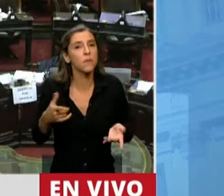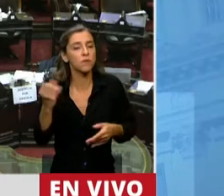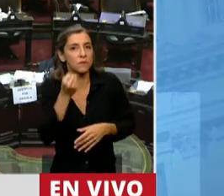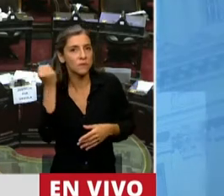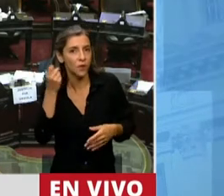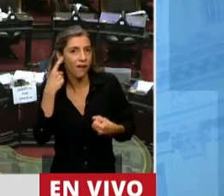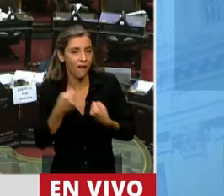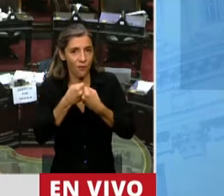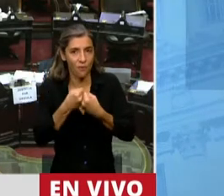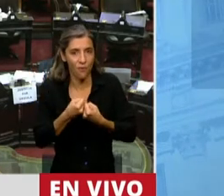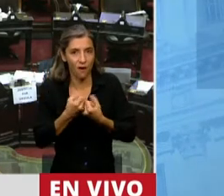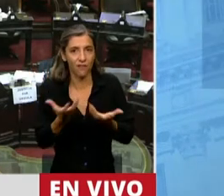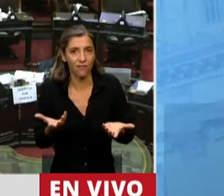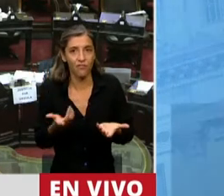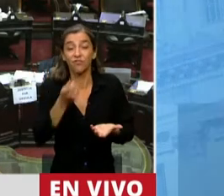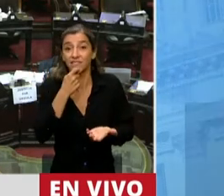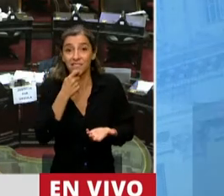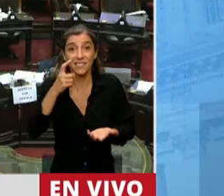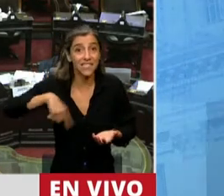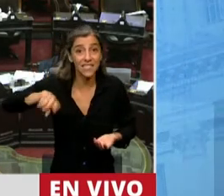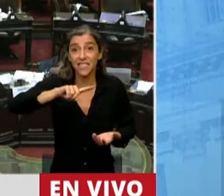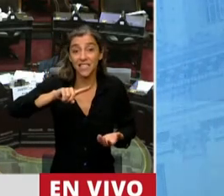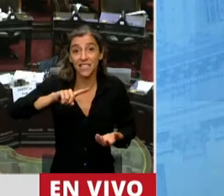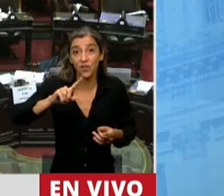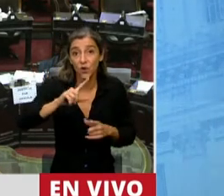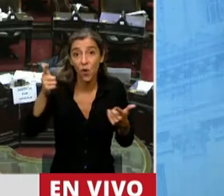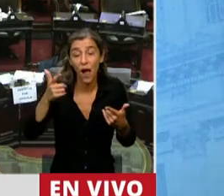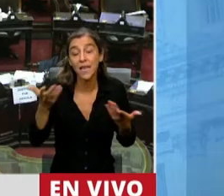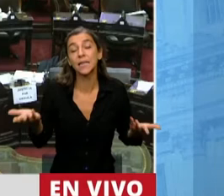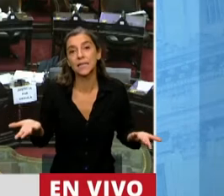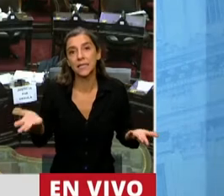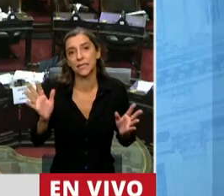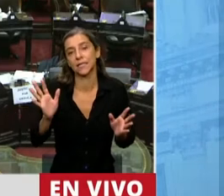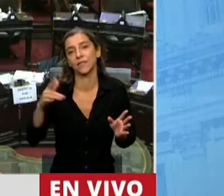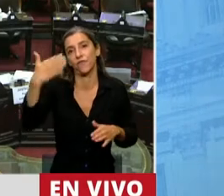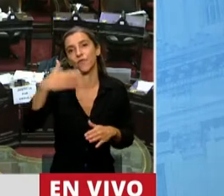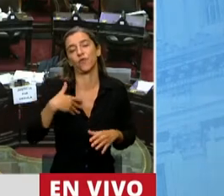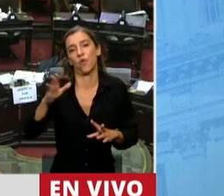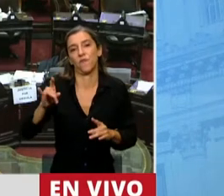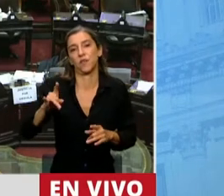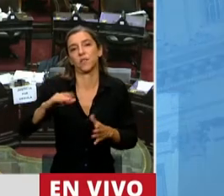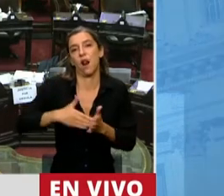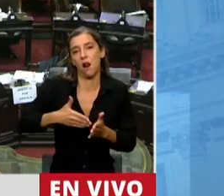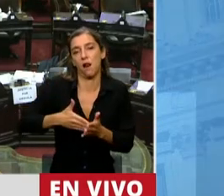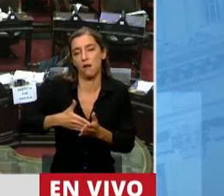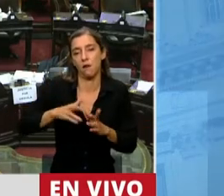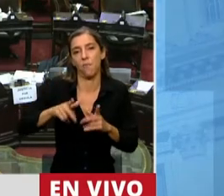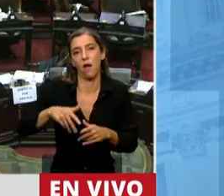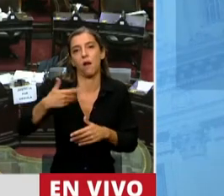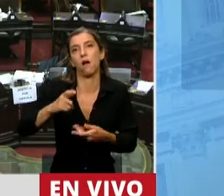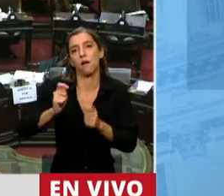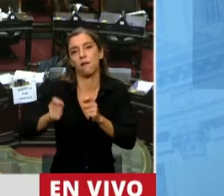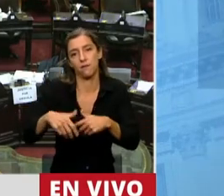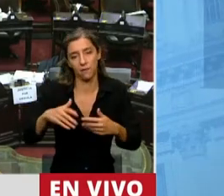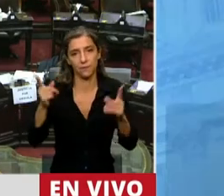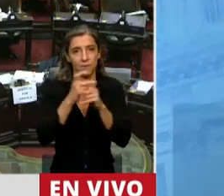tenemos problemas si no hay consensos. Y esos consensos se logran en el Congreso, porque cada uno de nosotros en nuestra provincia recorre